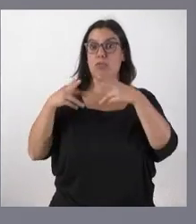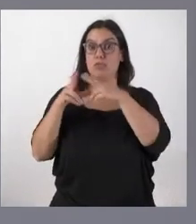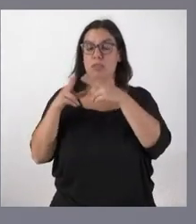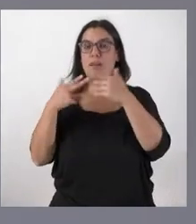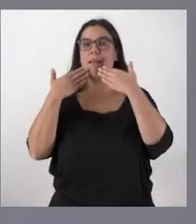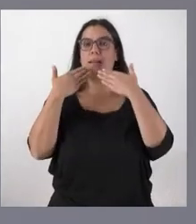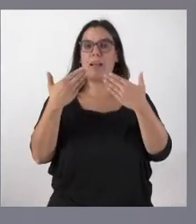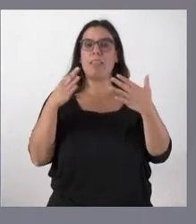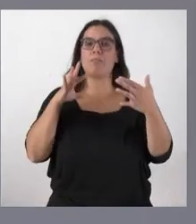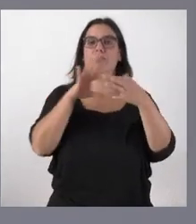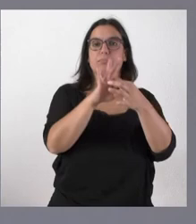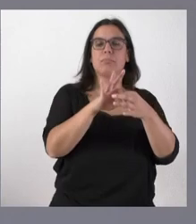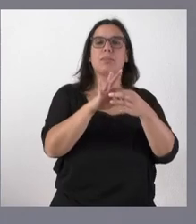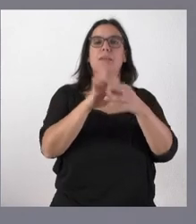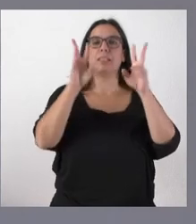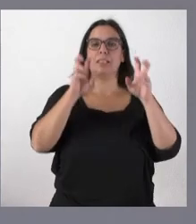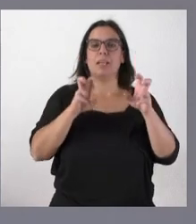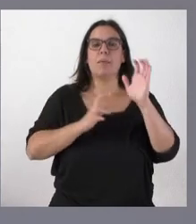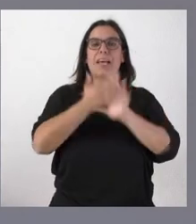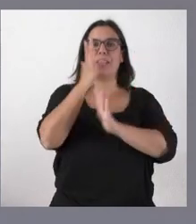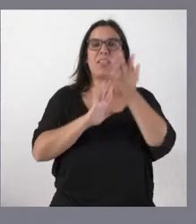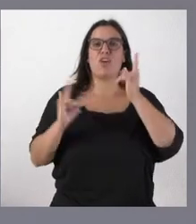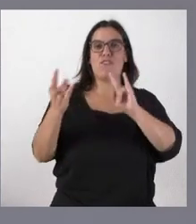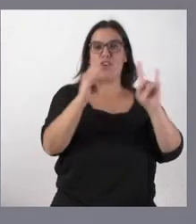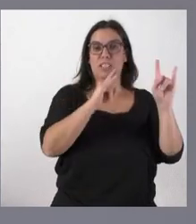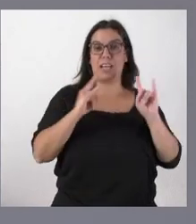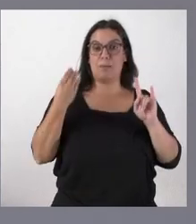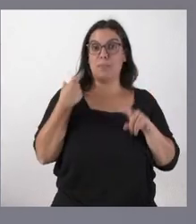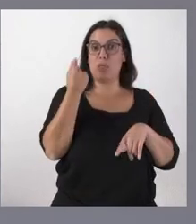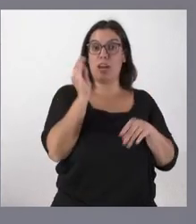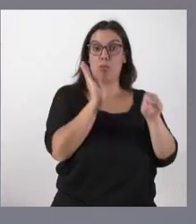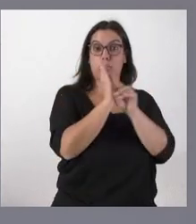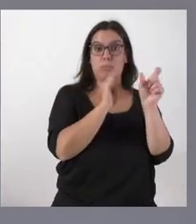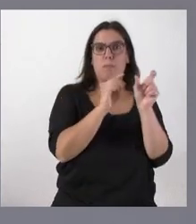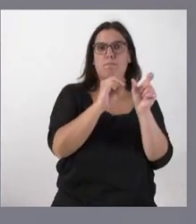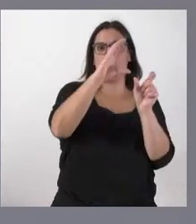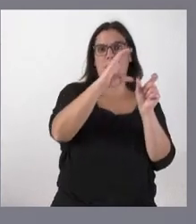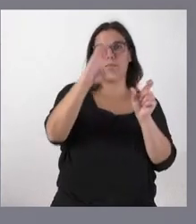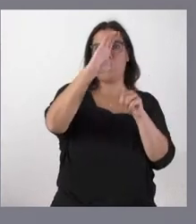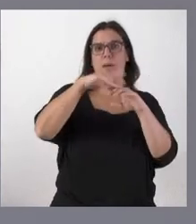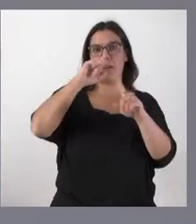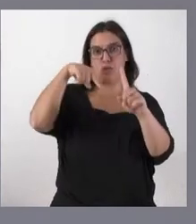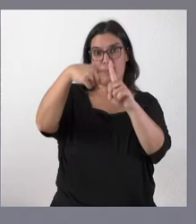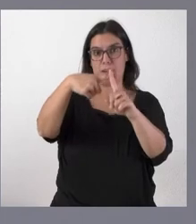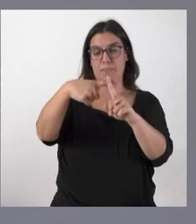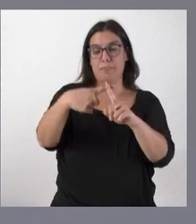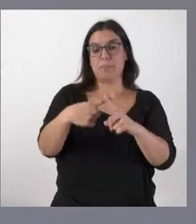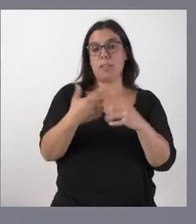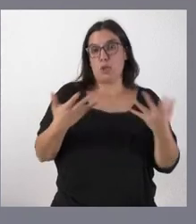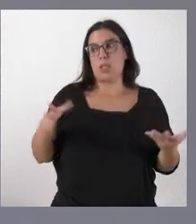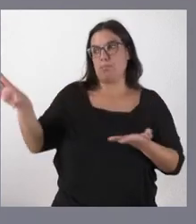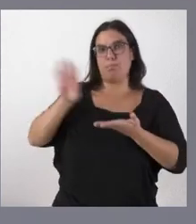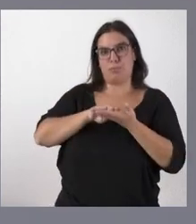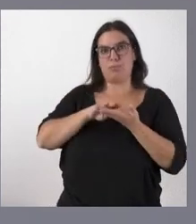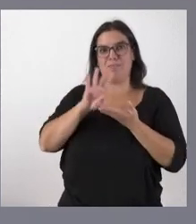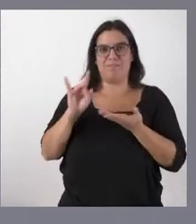en materia de incendios forestales que va a determinar el incremento de esas cuantías y la dotación para el presupuesto del año 23 y por tanto esto va a